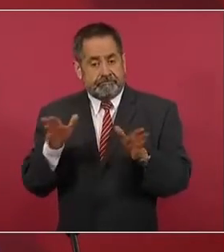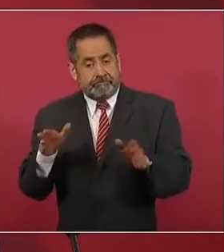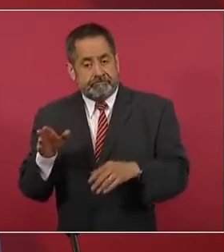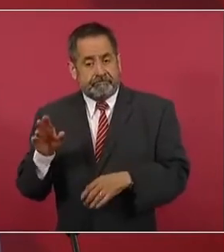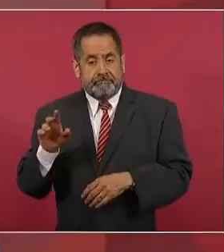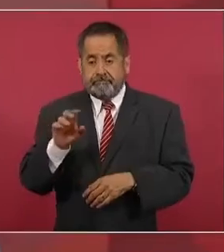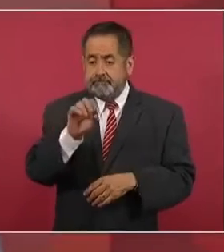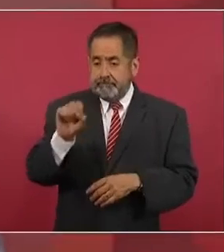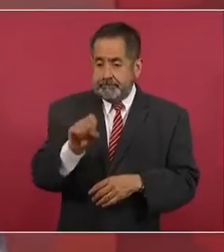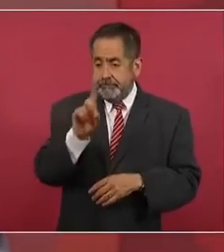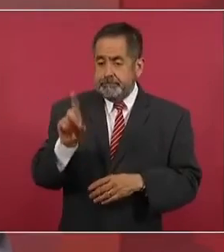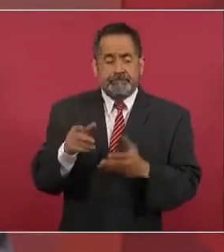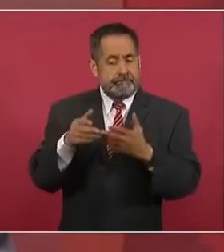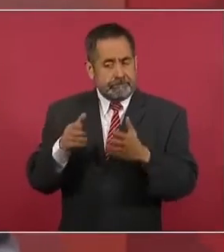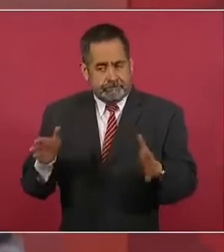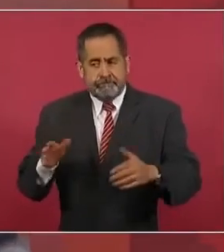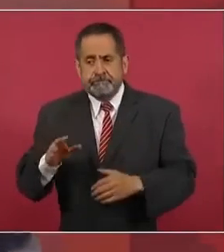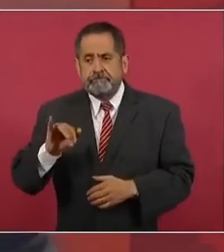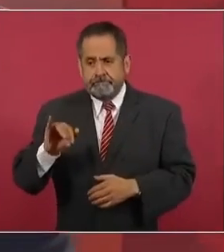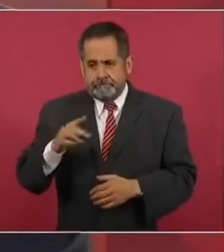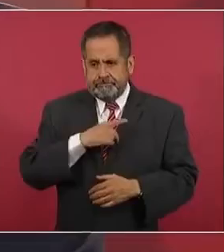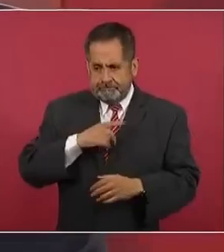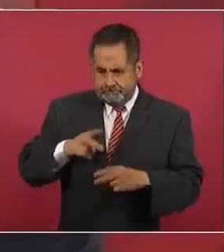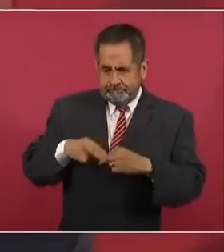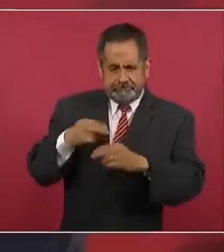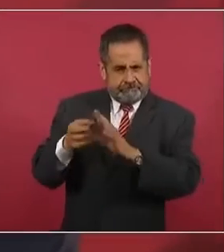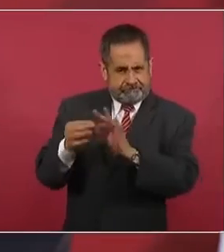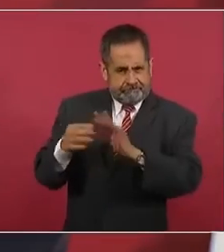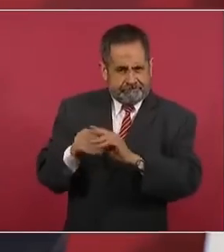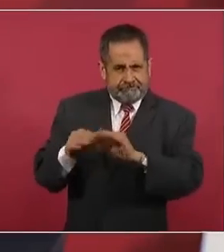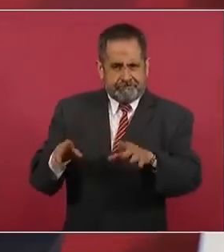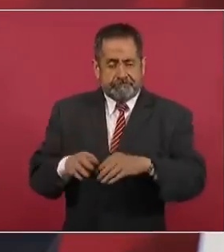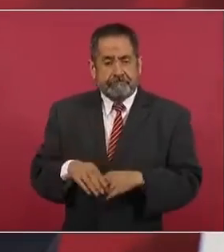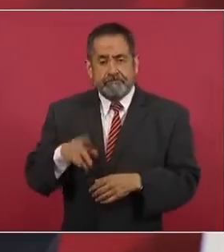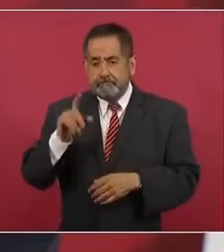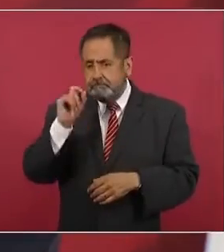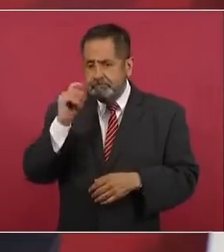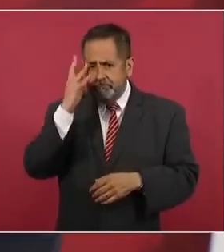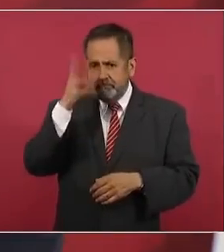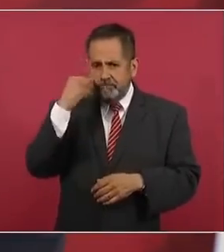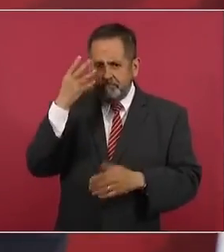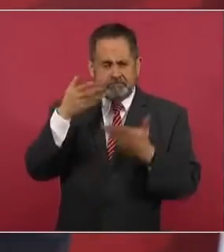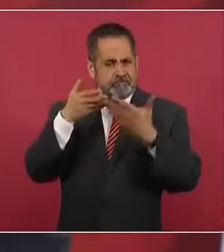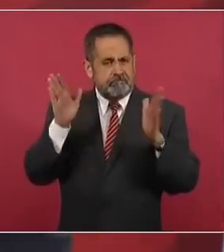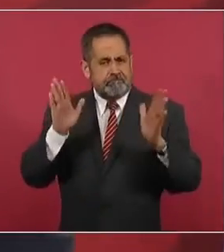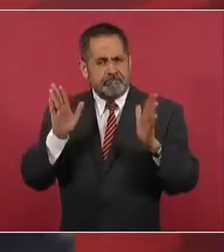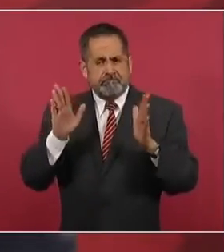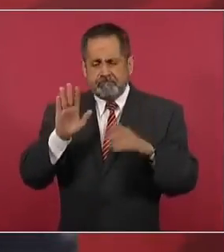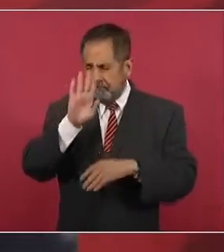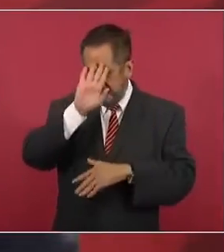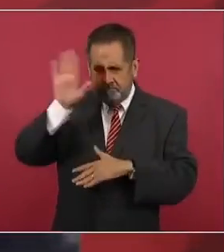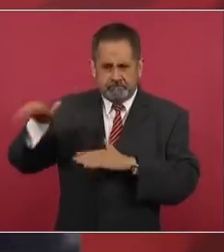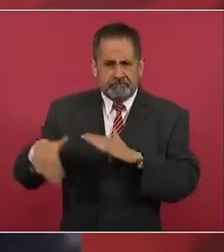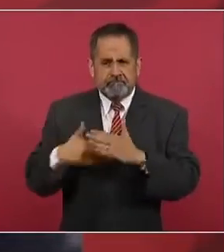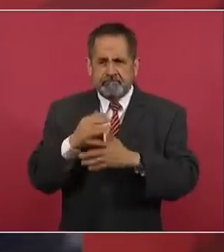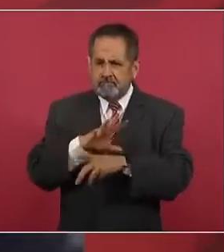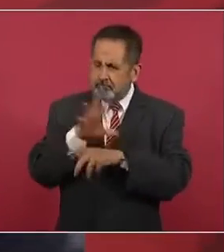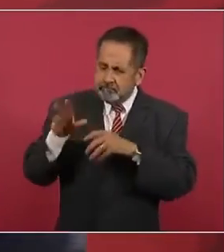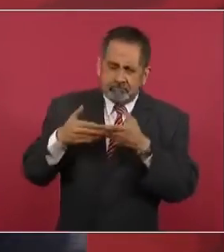cómo se tienen que tener atención 24 horas en hospitales,